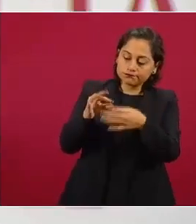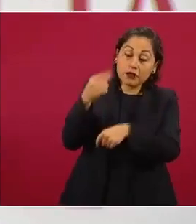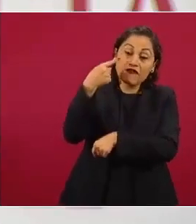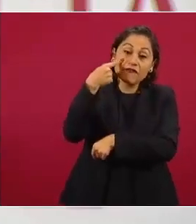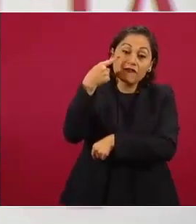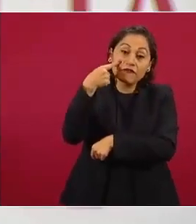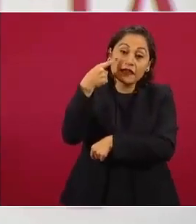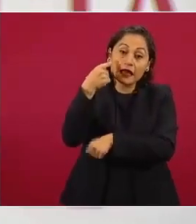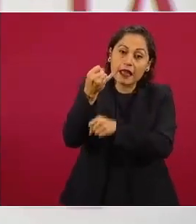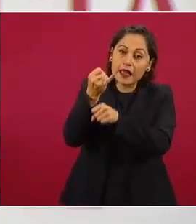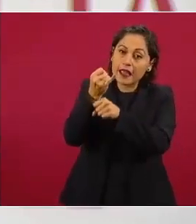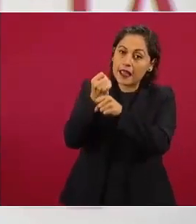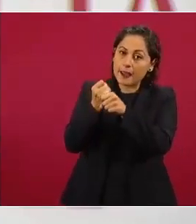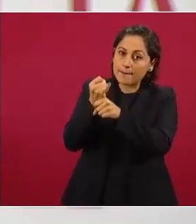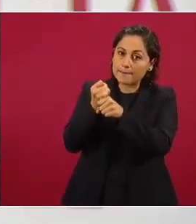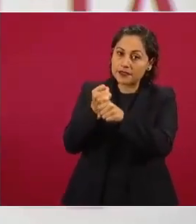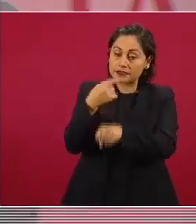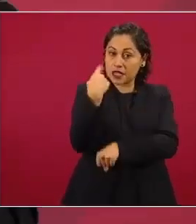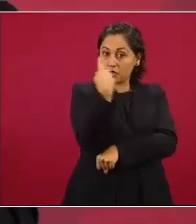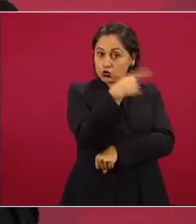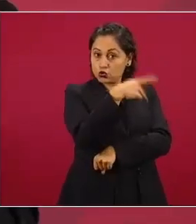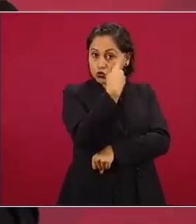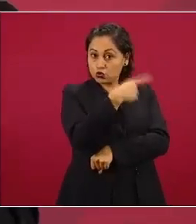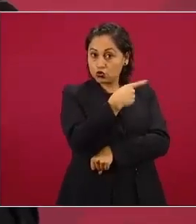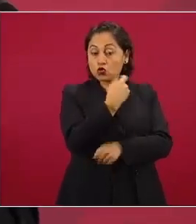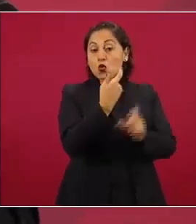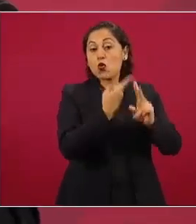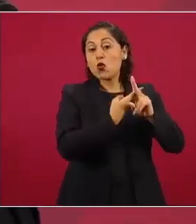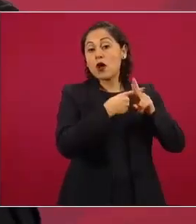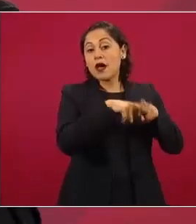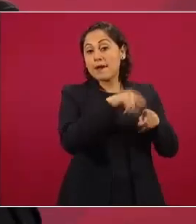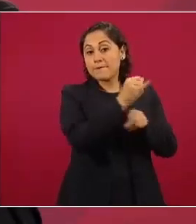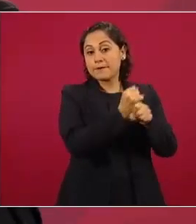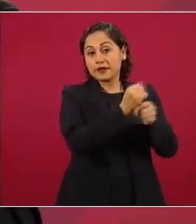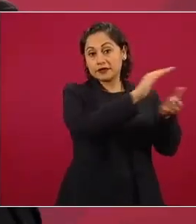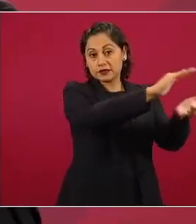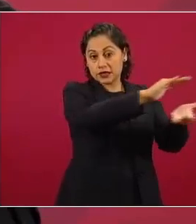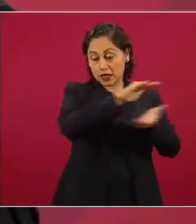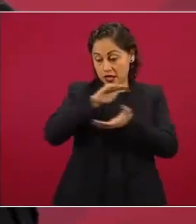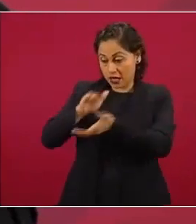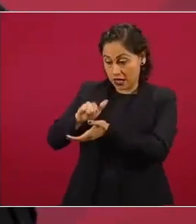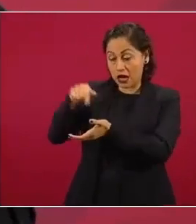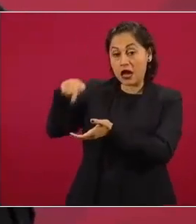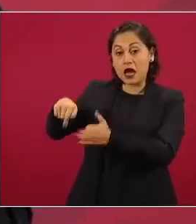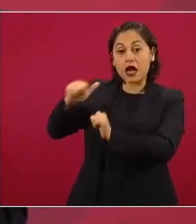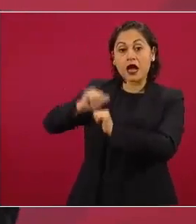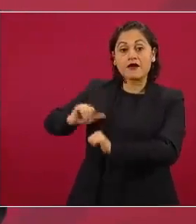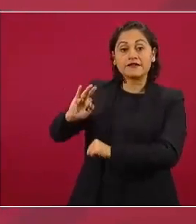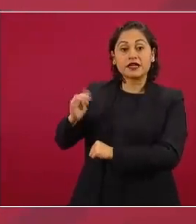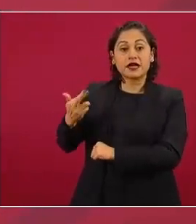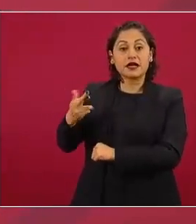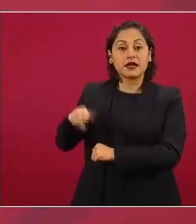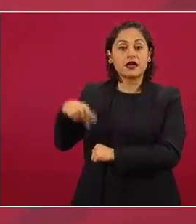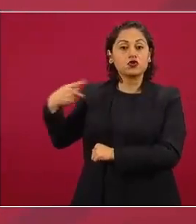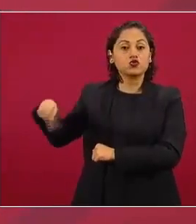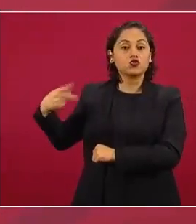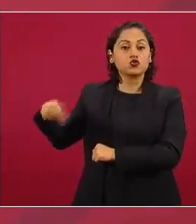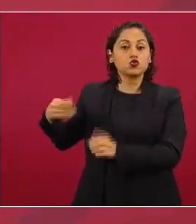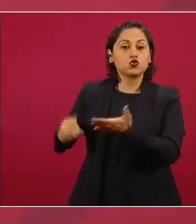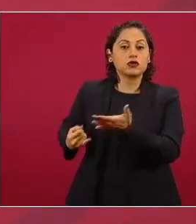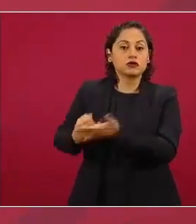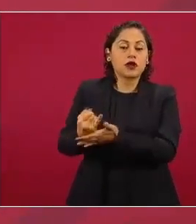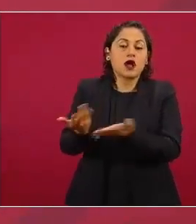con la evidencia que Estados Unidos mandó ¿qué decisiones posteriores va a tomar la Fiscalía? pues depende de la